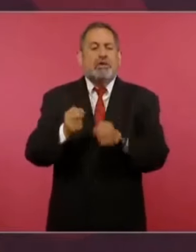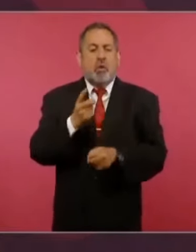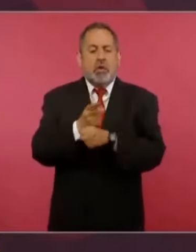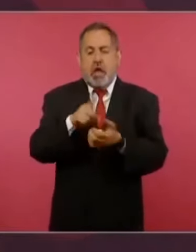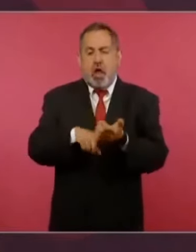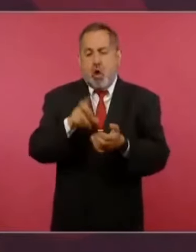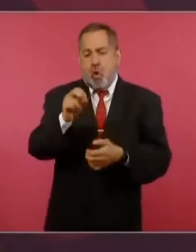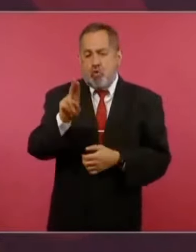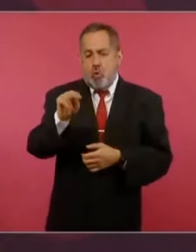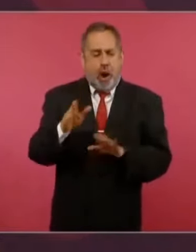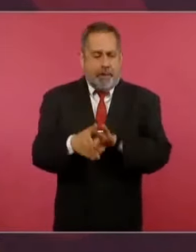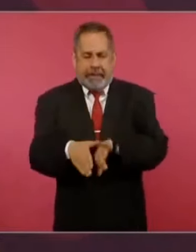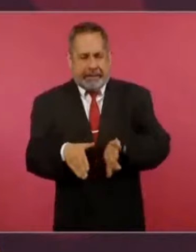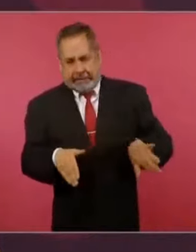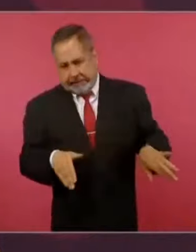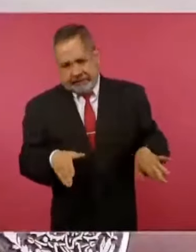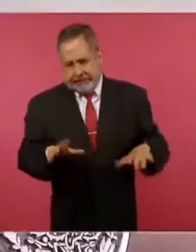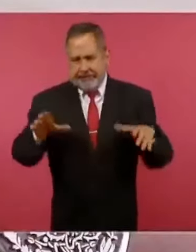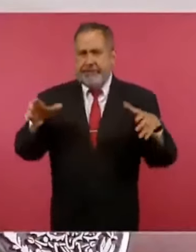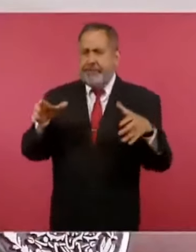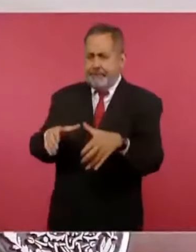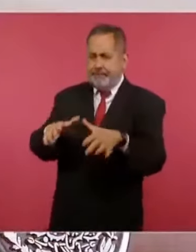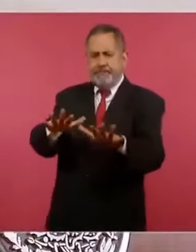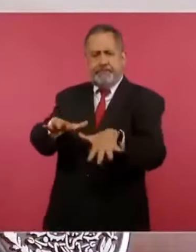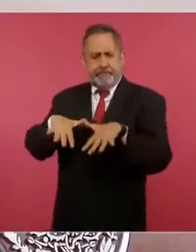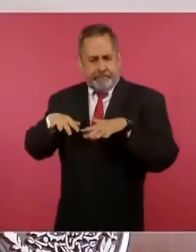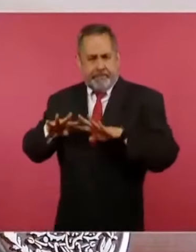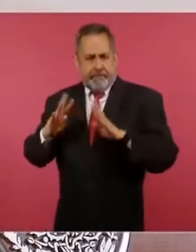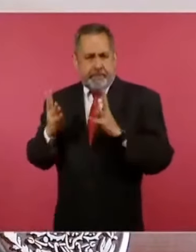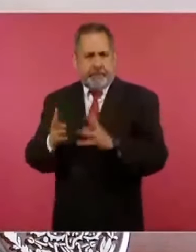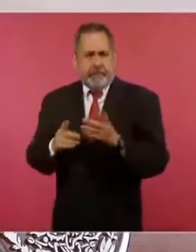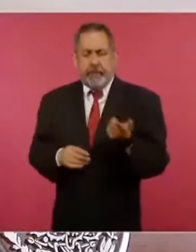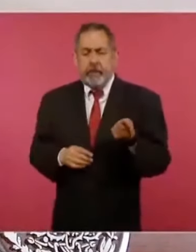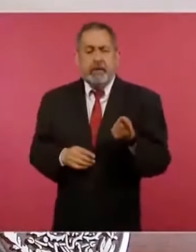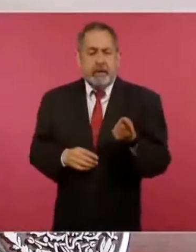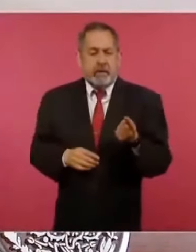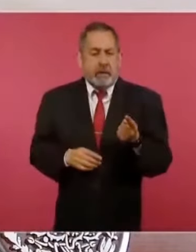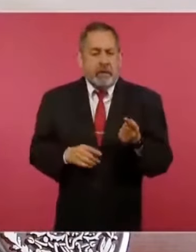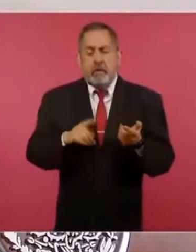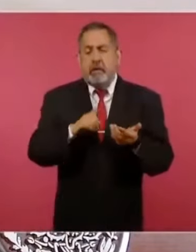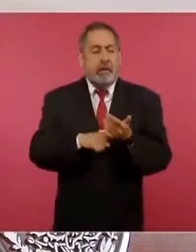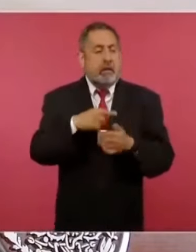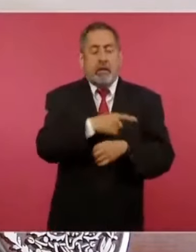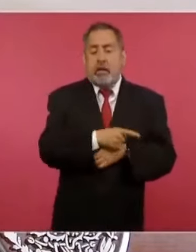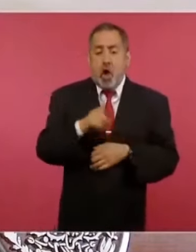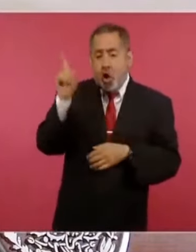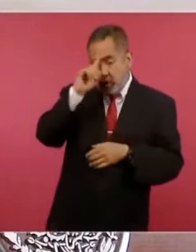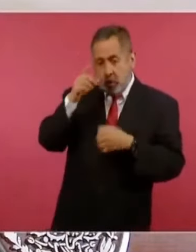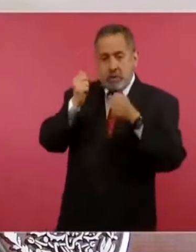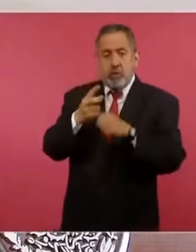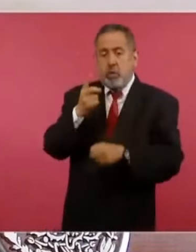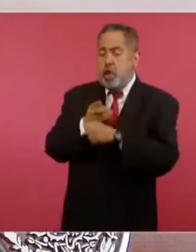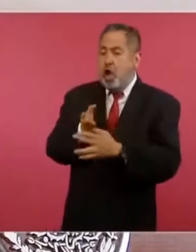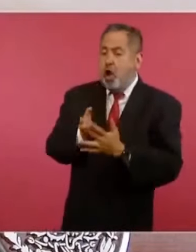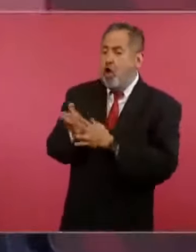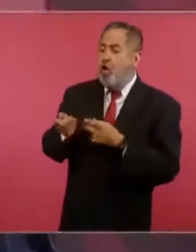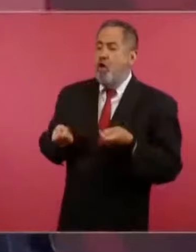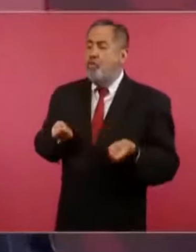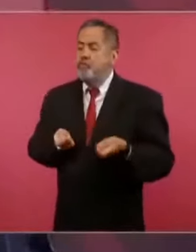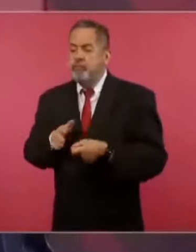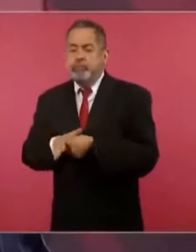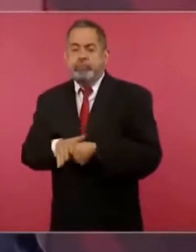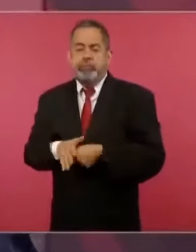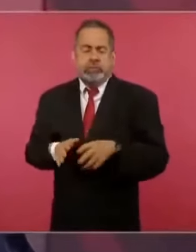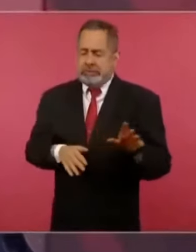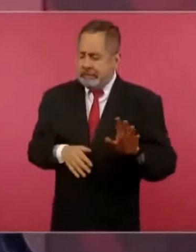en especial que no ejerza ninguna de las potencias,